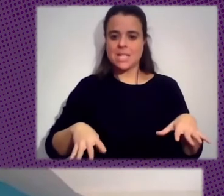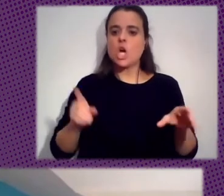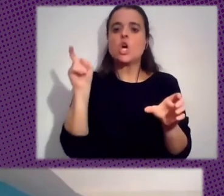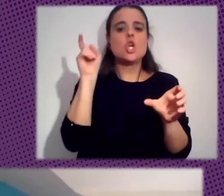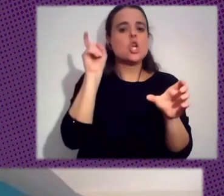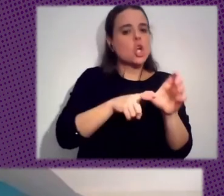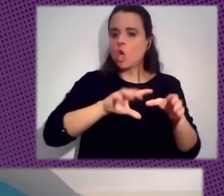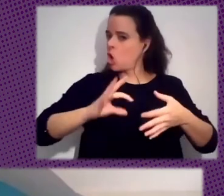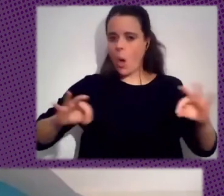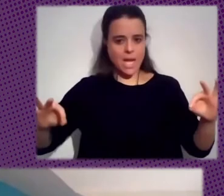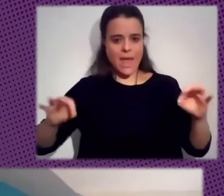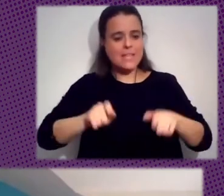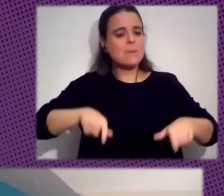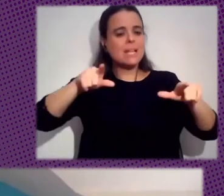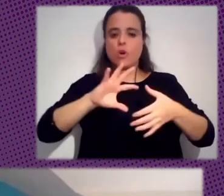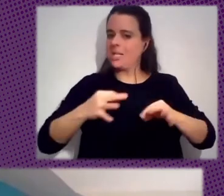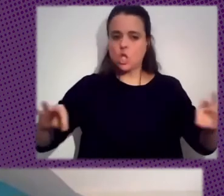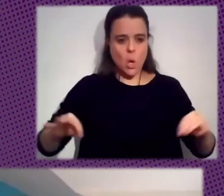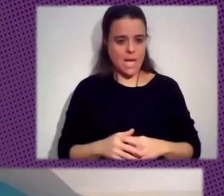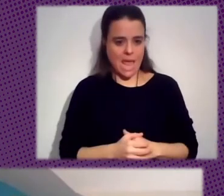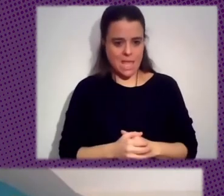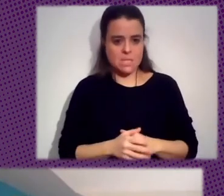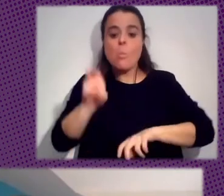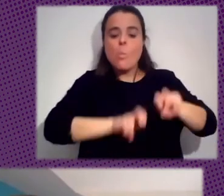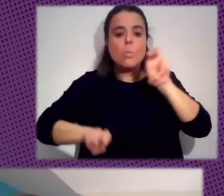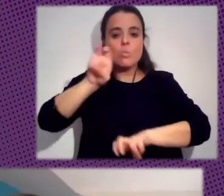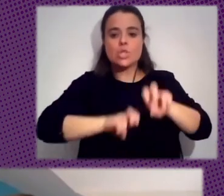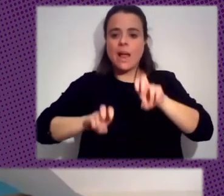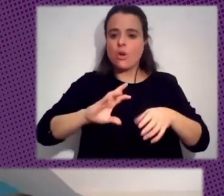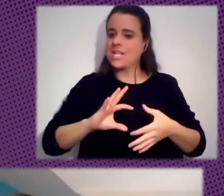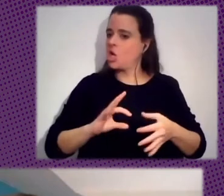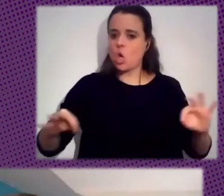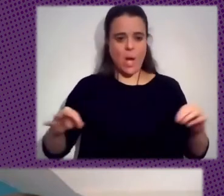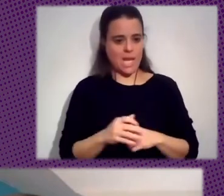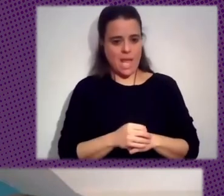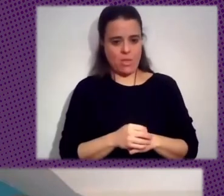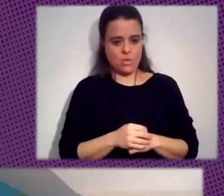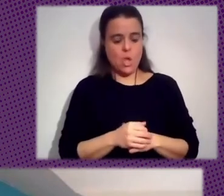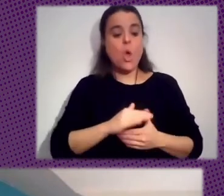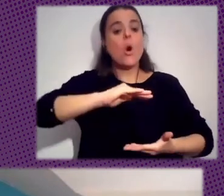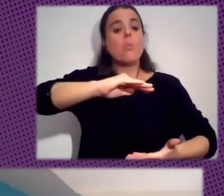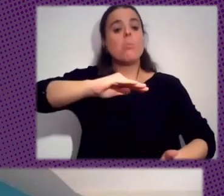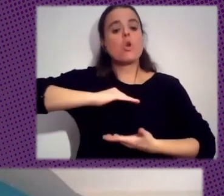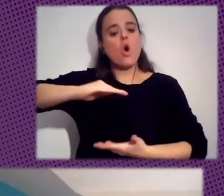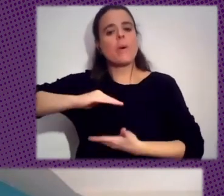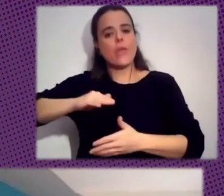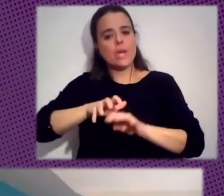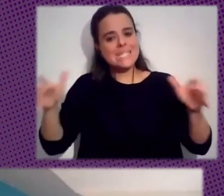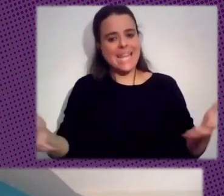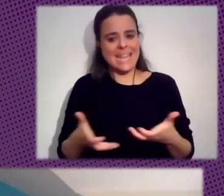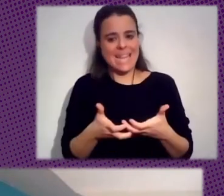No Alineadas Buscadores O Nubes No Alineados Proveedores De Internet Tal vez No Alineados No Alineados